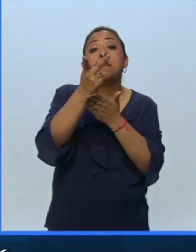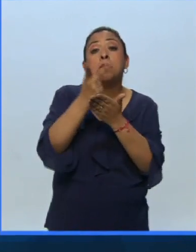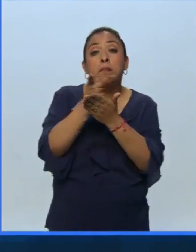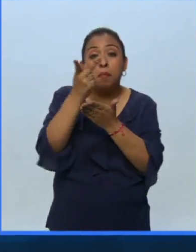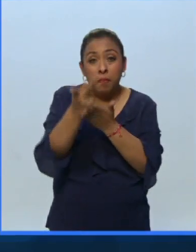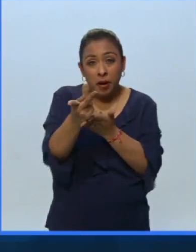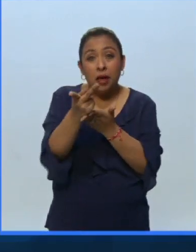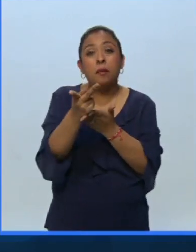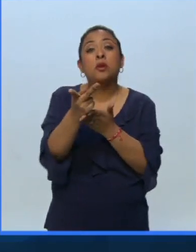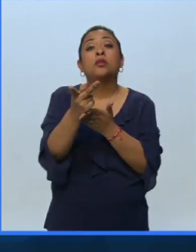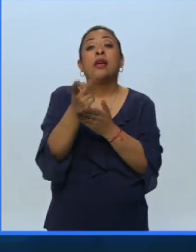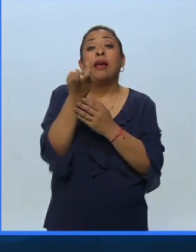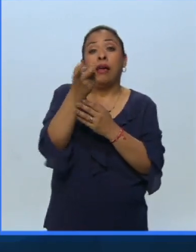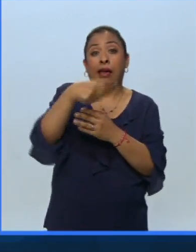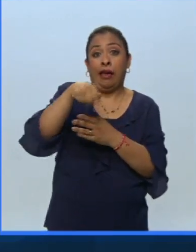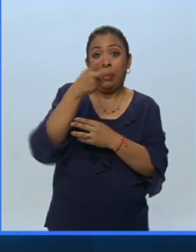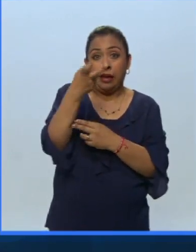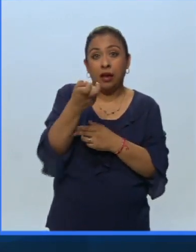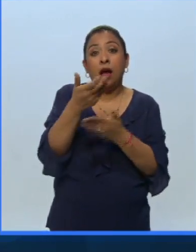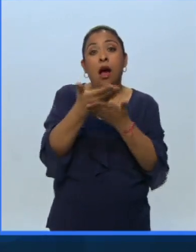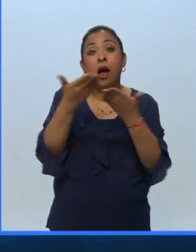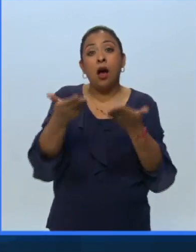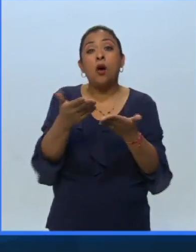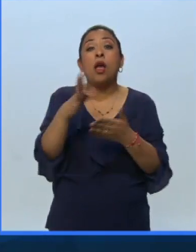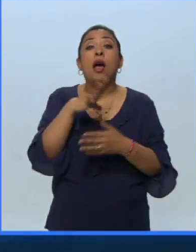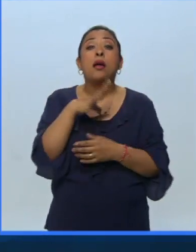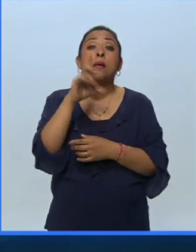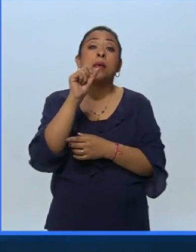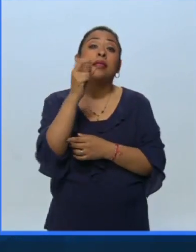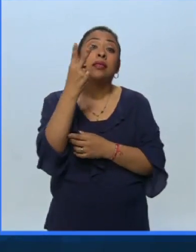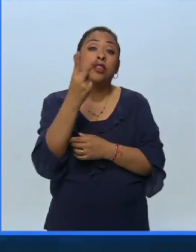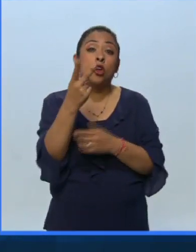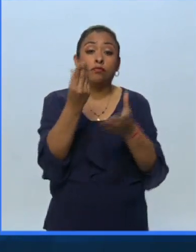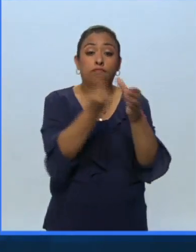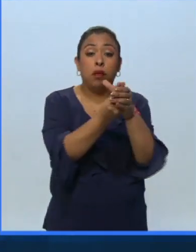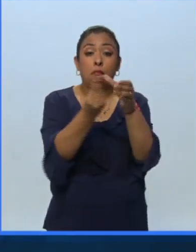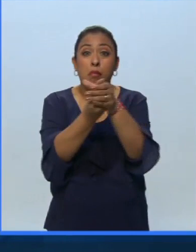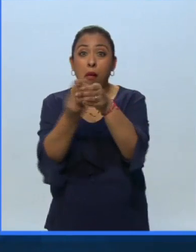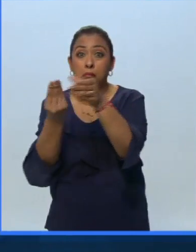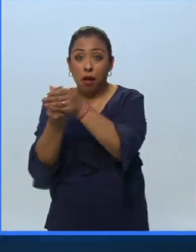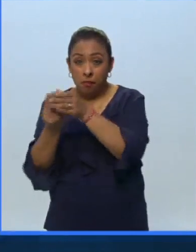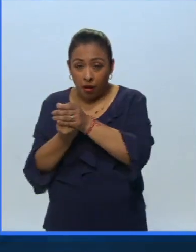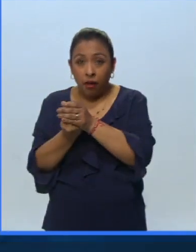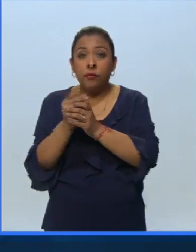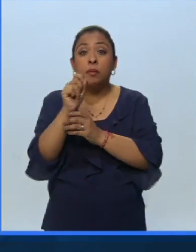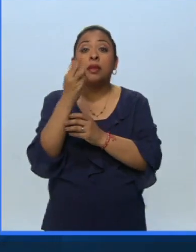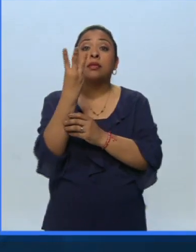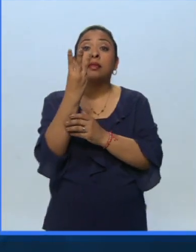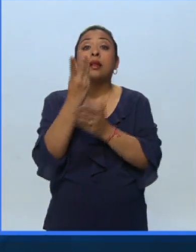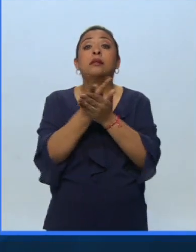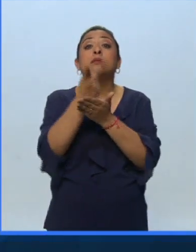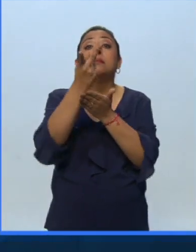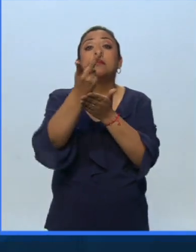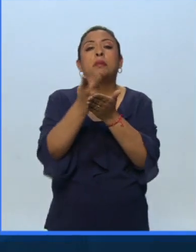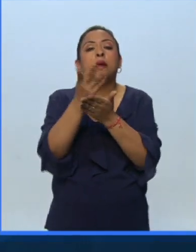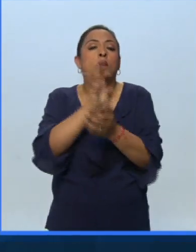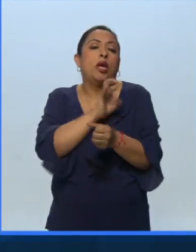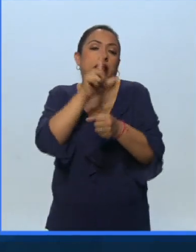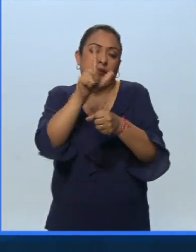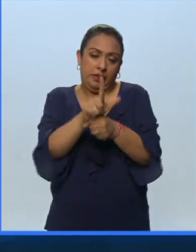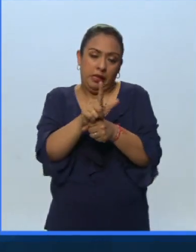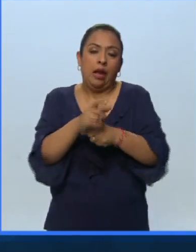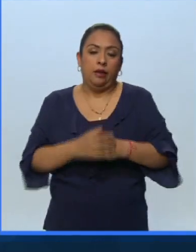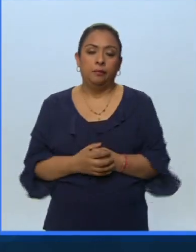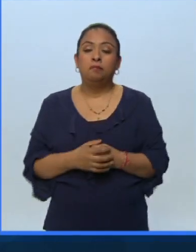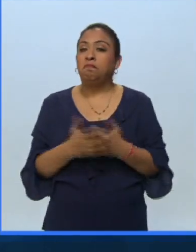galardones de los cuales ahora se recibirán 22 categorías además de 3 entregas de premios especiales